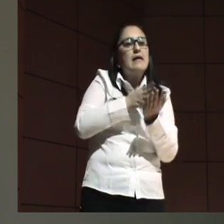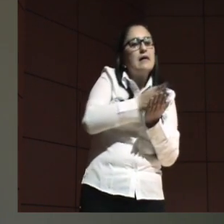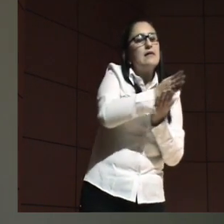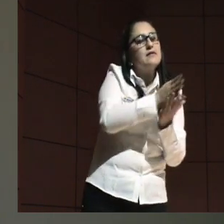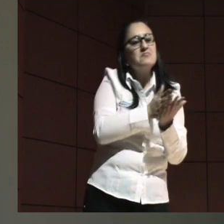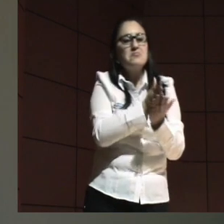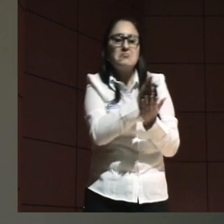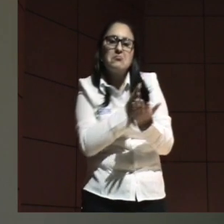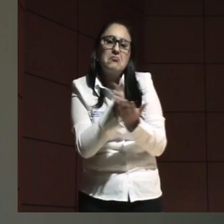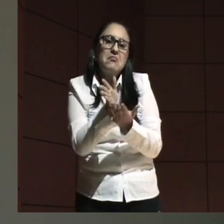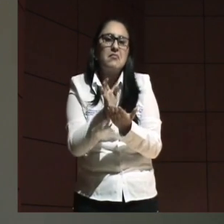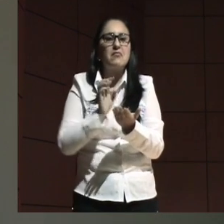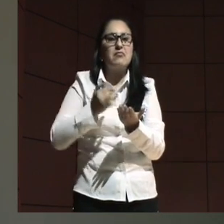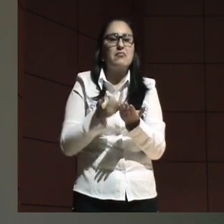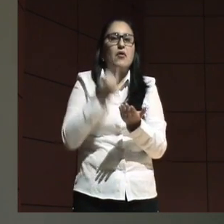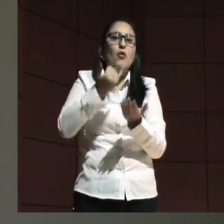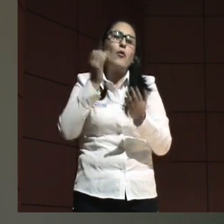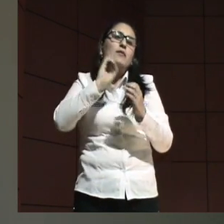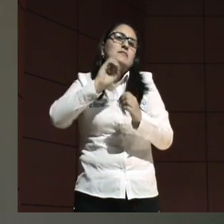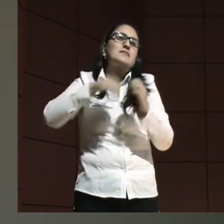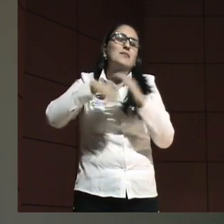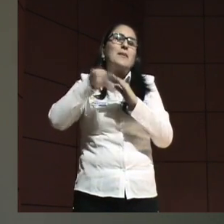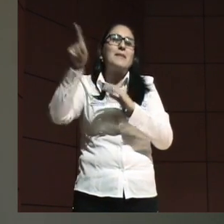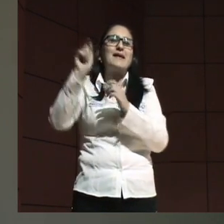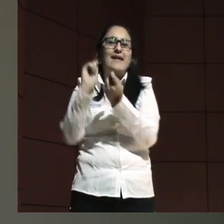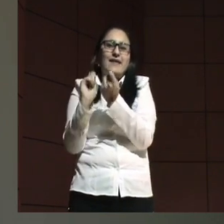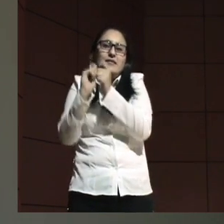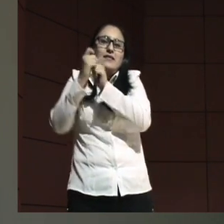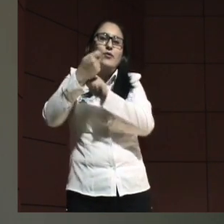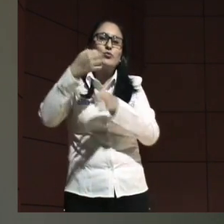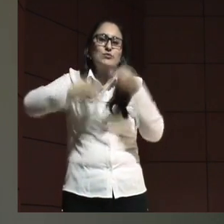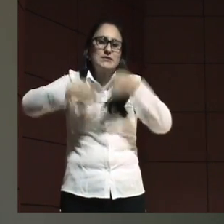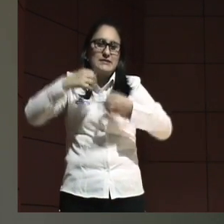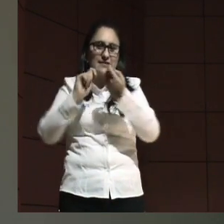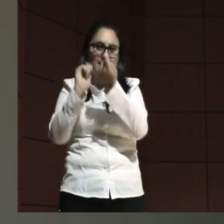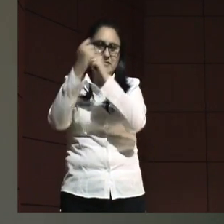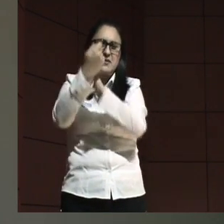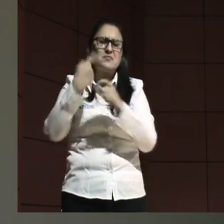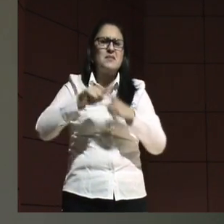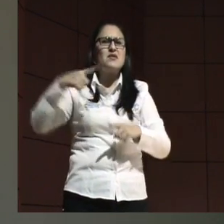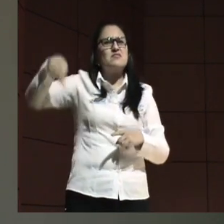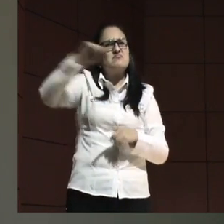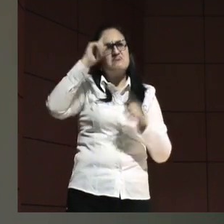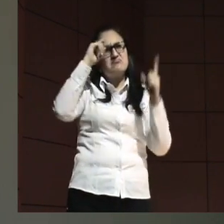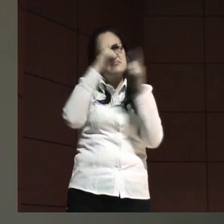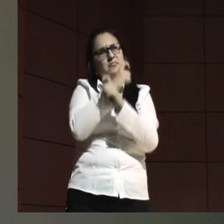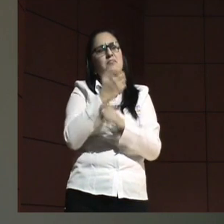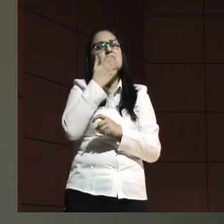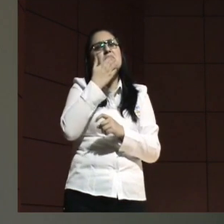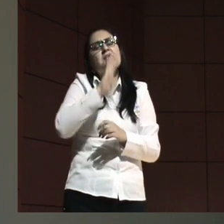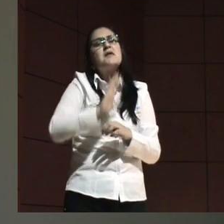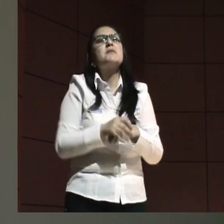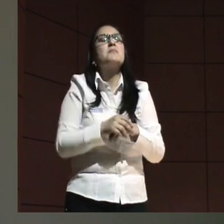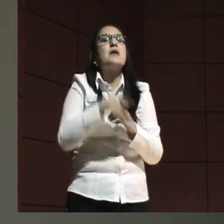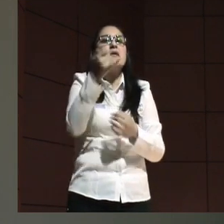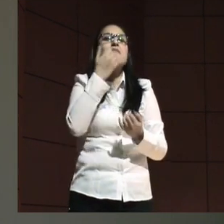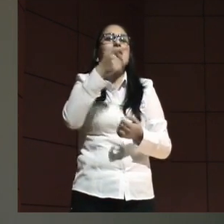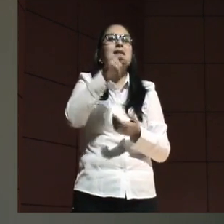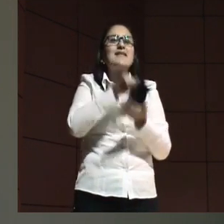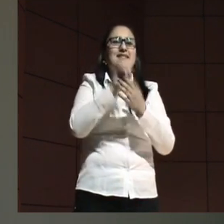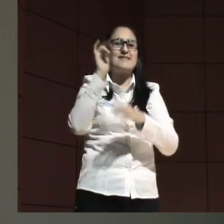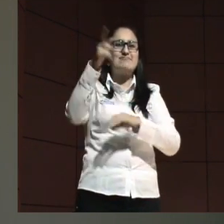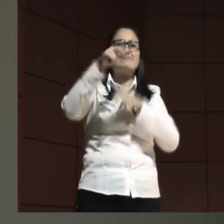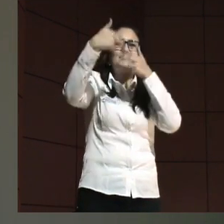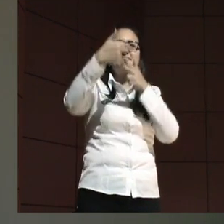hoy máxima con la justicia transicional pero nadie se ha preguntado por ejemplo como la anterior